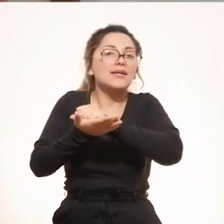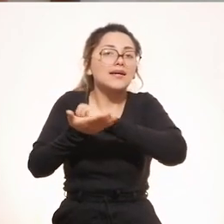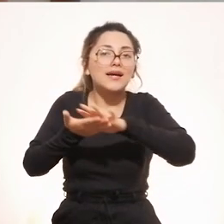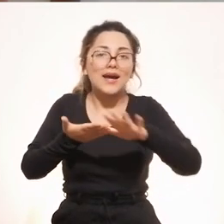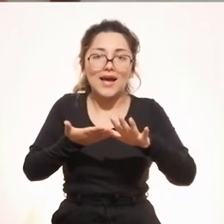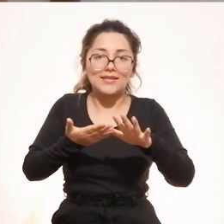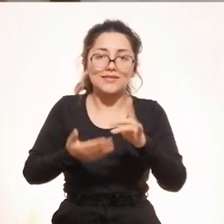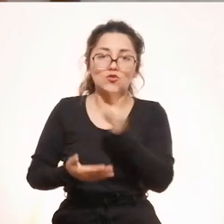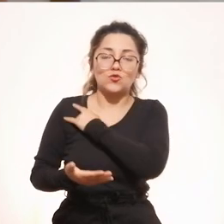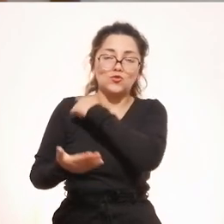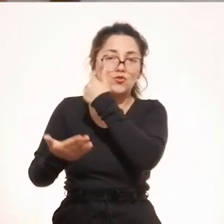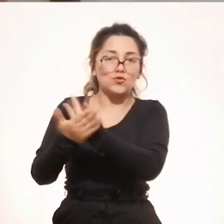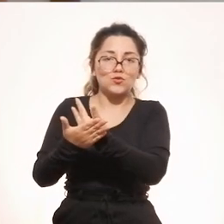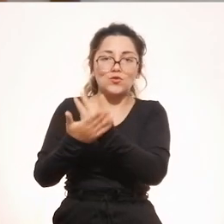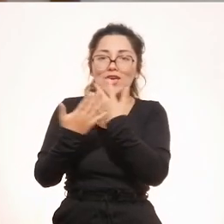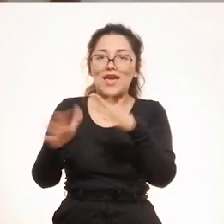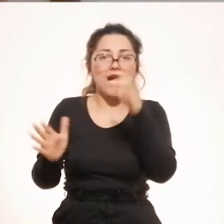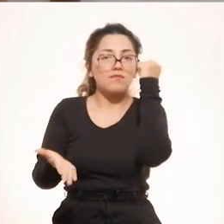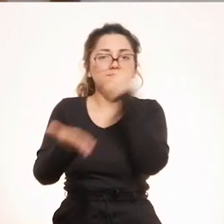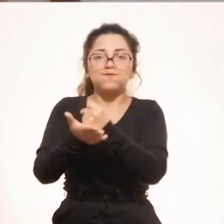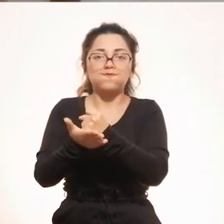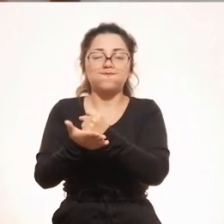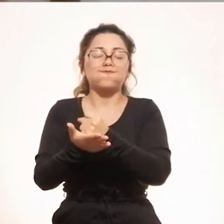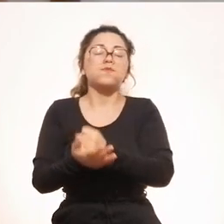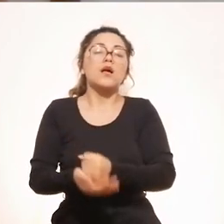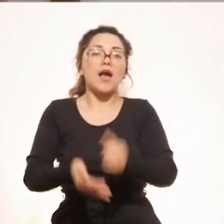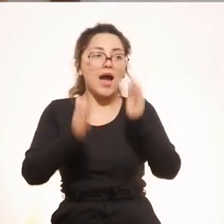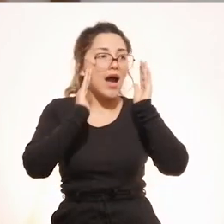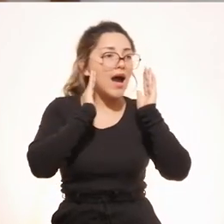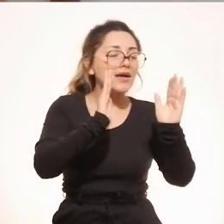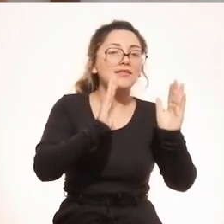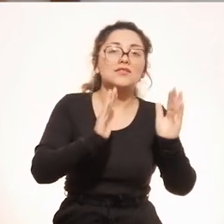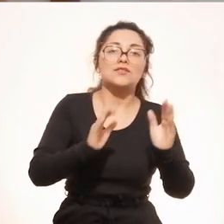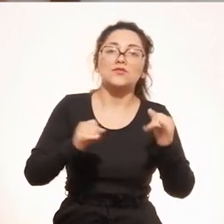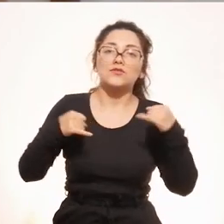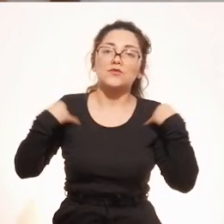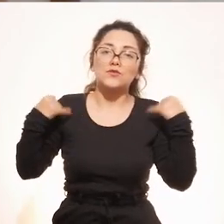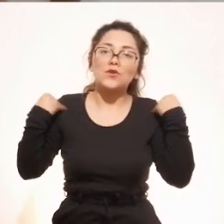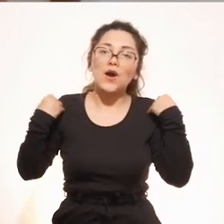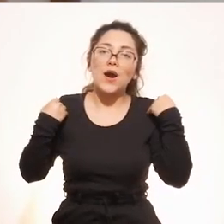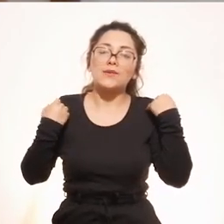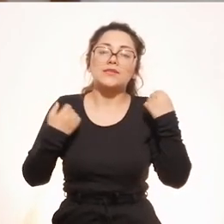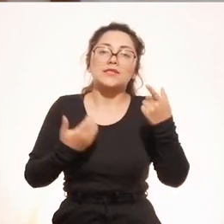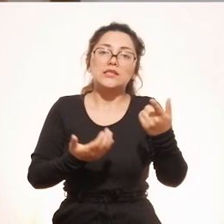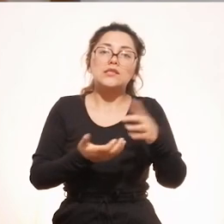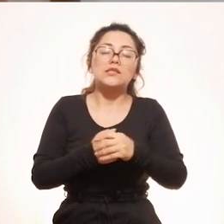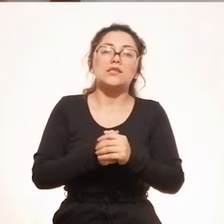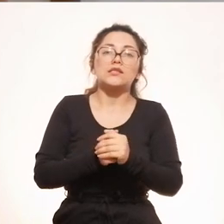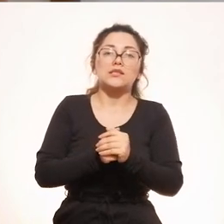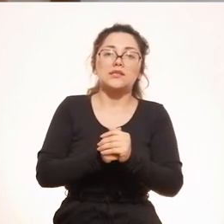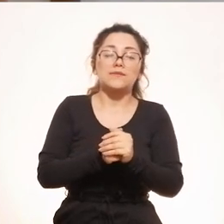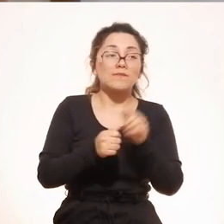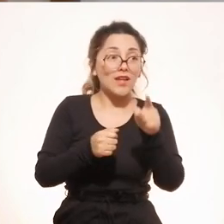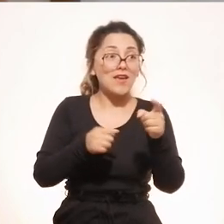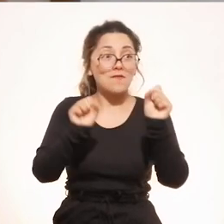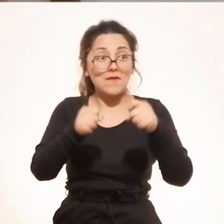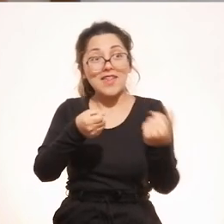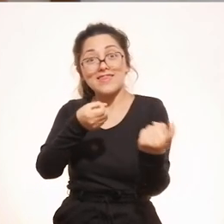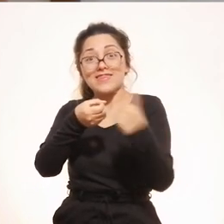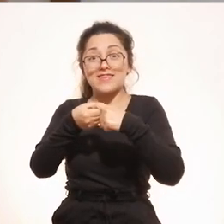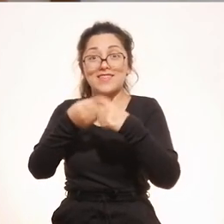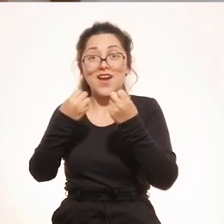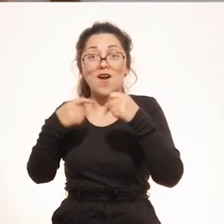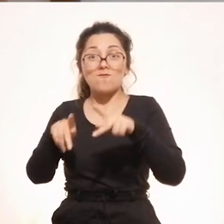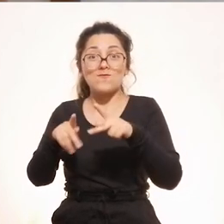la política que tiene la universidad de poder atender a estos jóvenes y estamos convencidos que una vez que